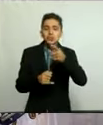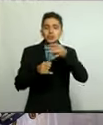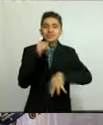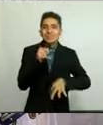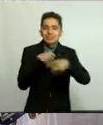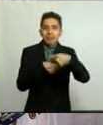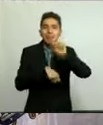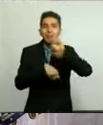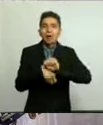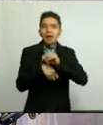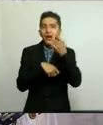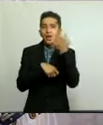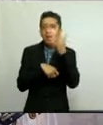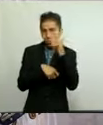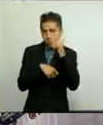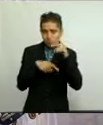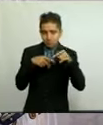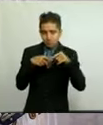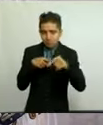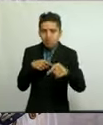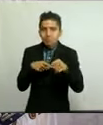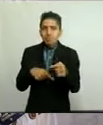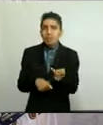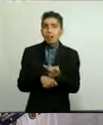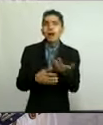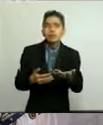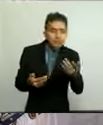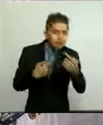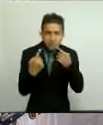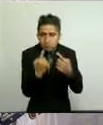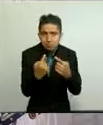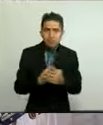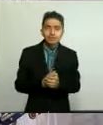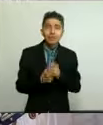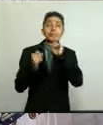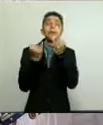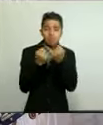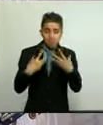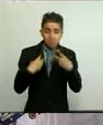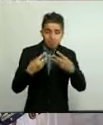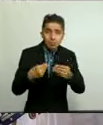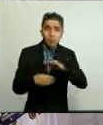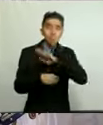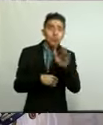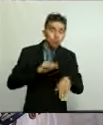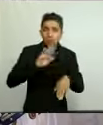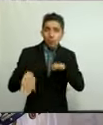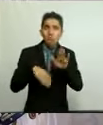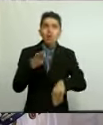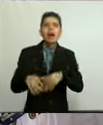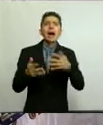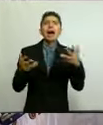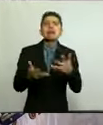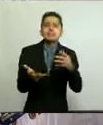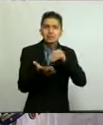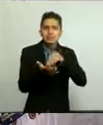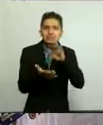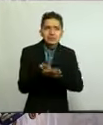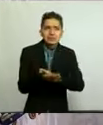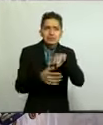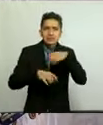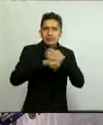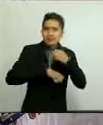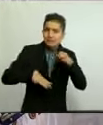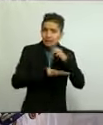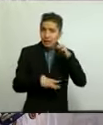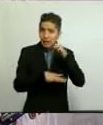julio. También con base en las cifras de contagios y muertes que se registre en el Estado durante